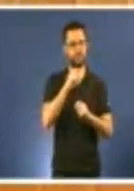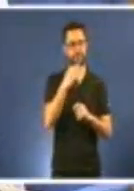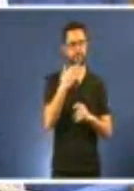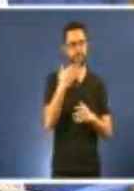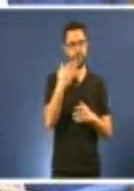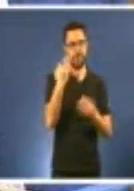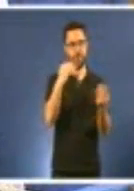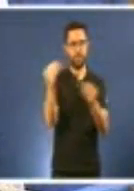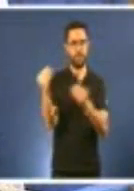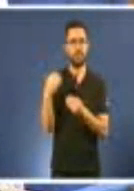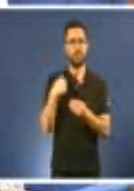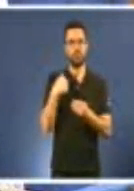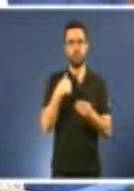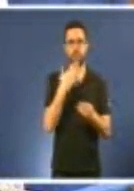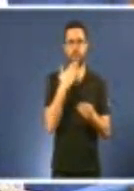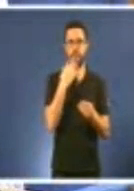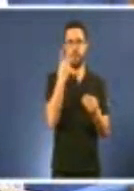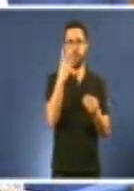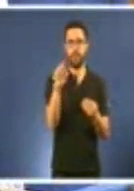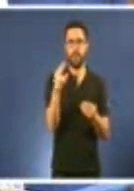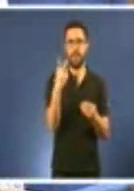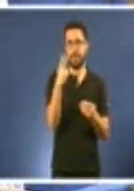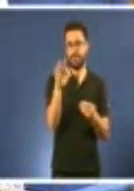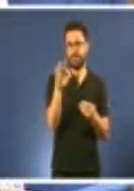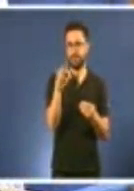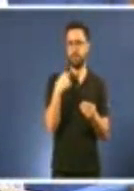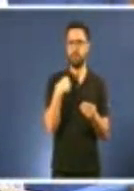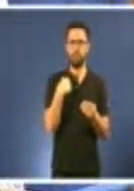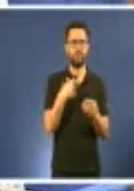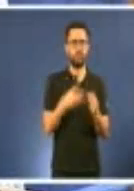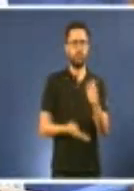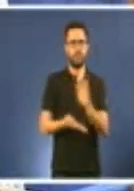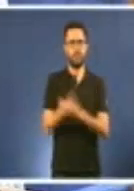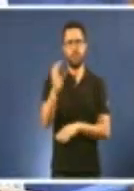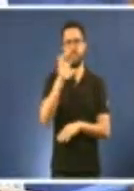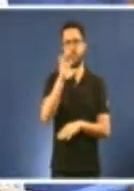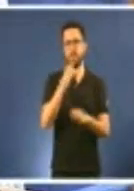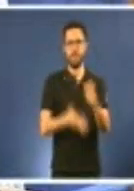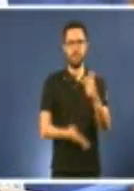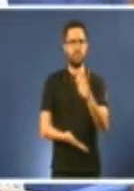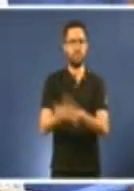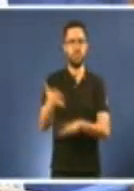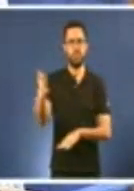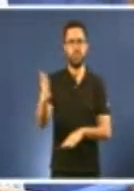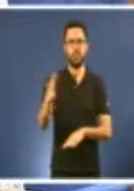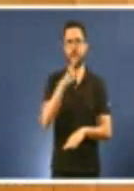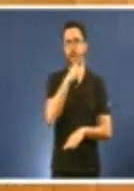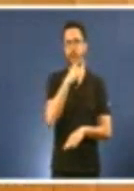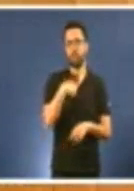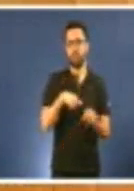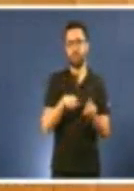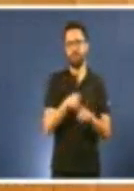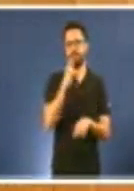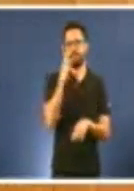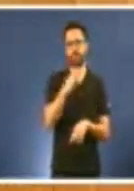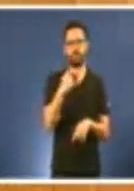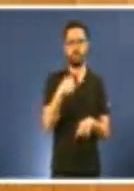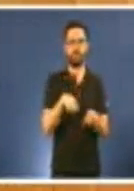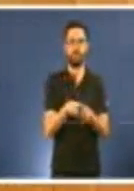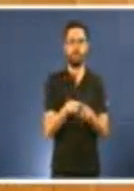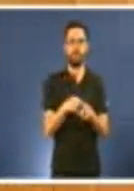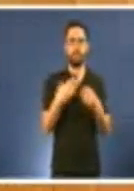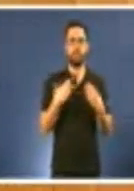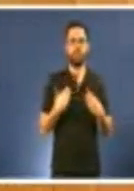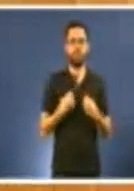anos, salgo escopetada deste país. Porque me está condenando a miseria. Por moza e por